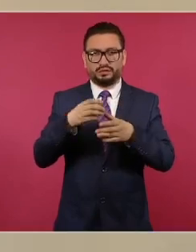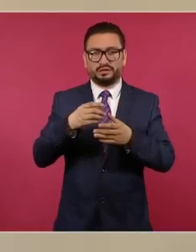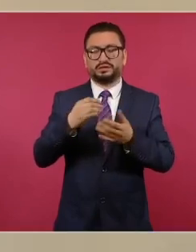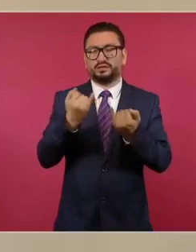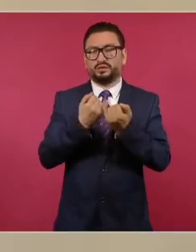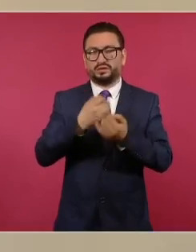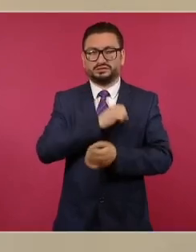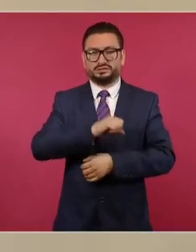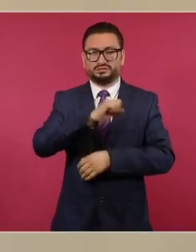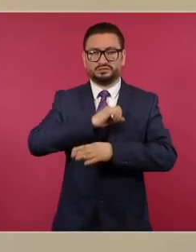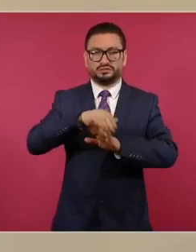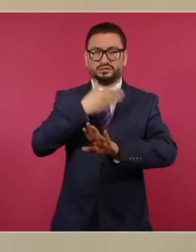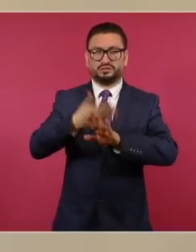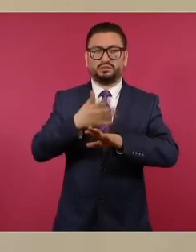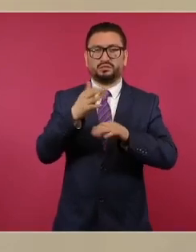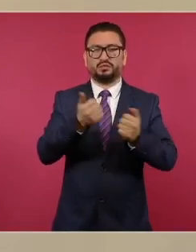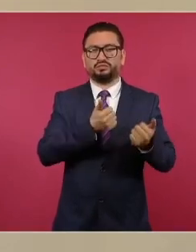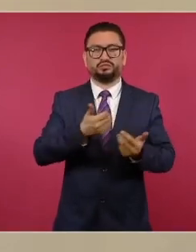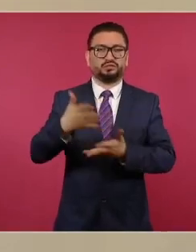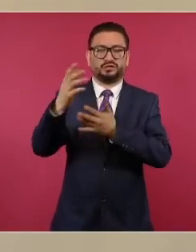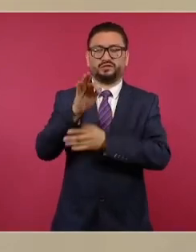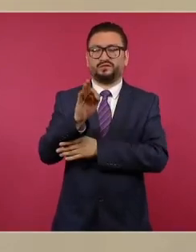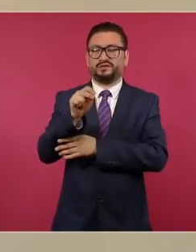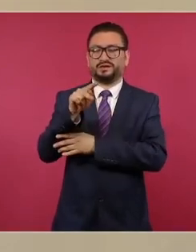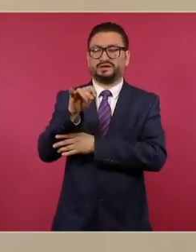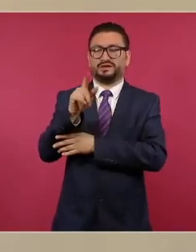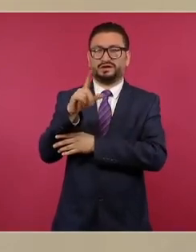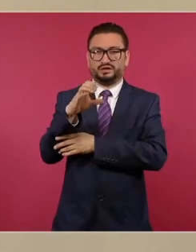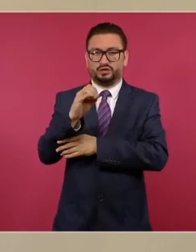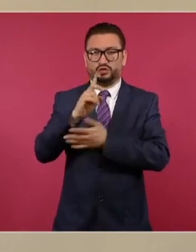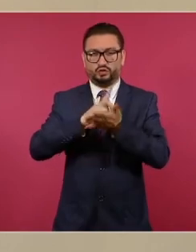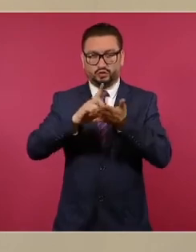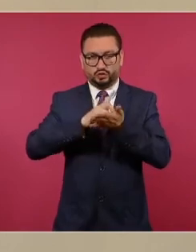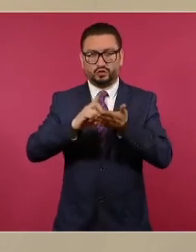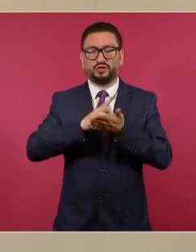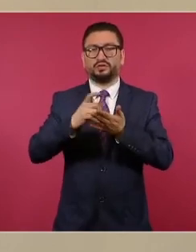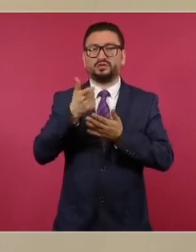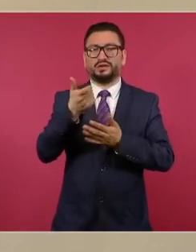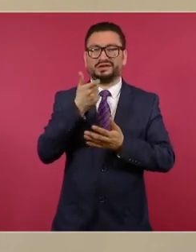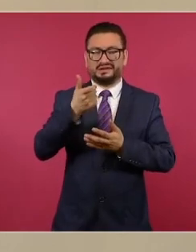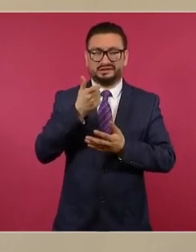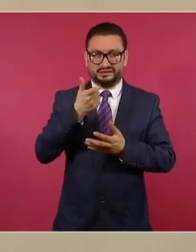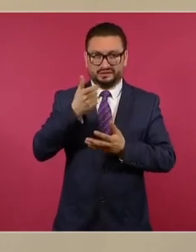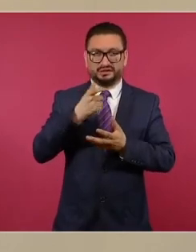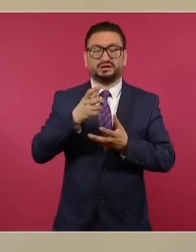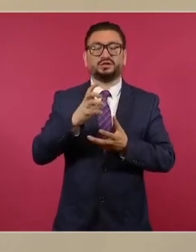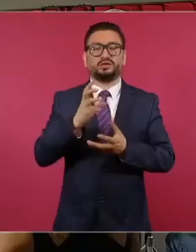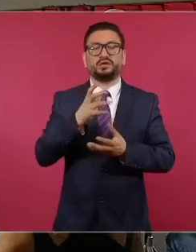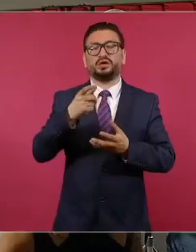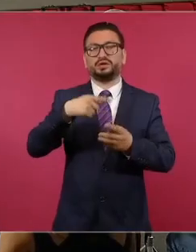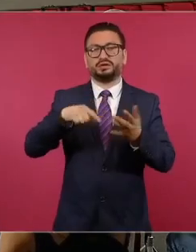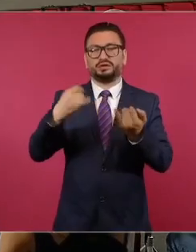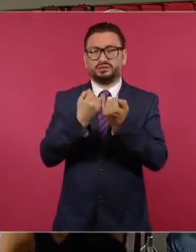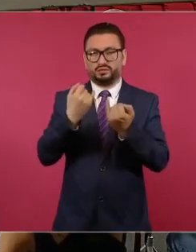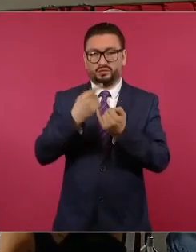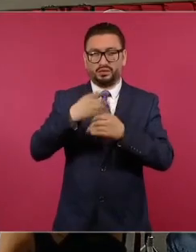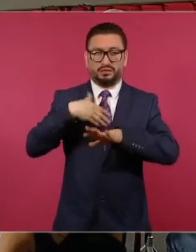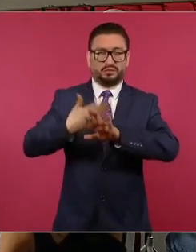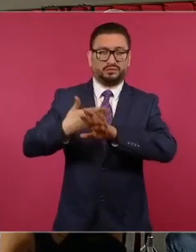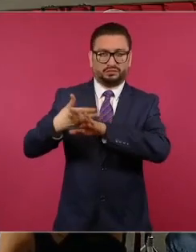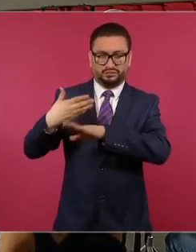conspiración para la importación y tráfico de fentanilo y conspiración para lavado de dinero y por homicidio y lesiones. Adelante.